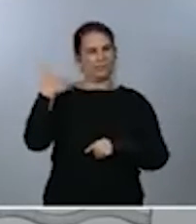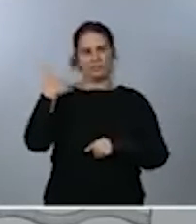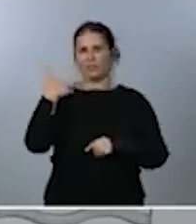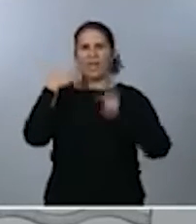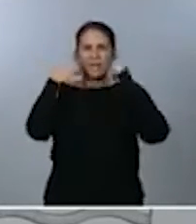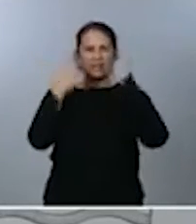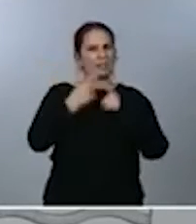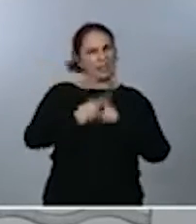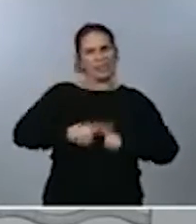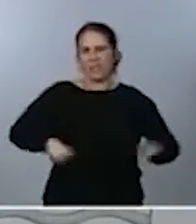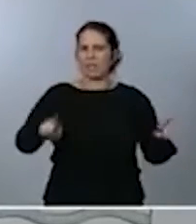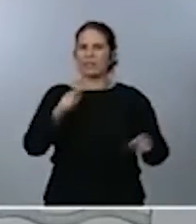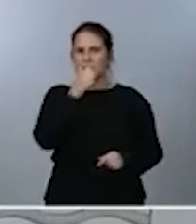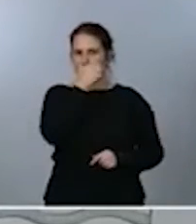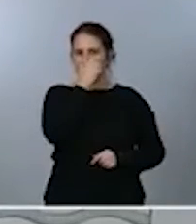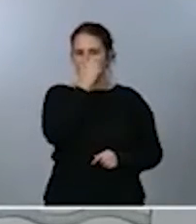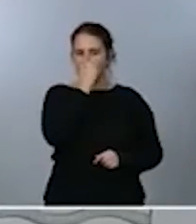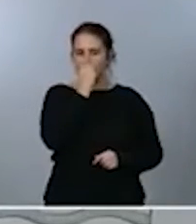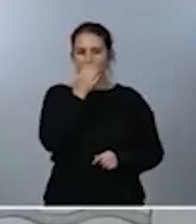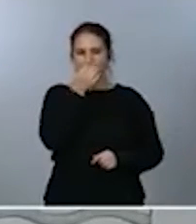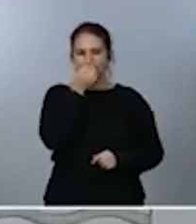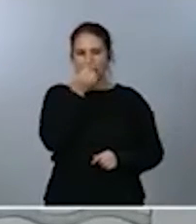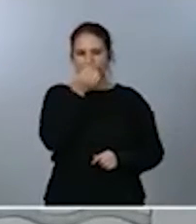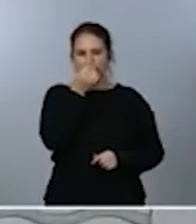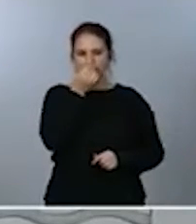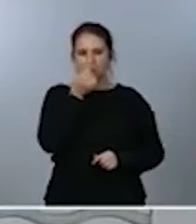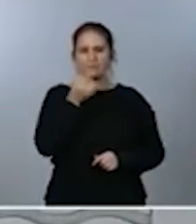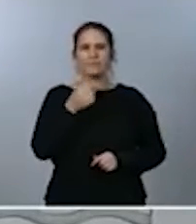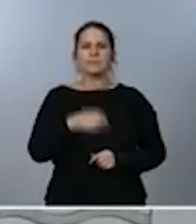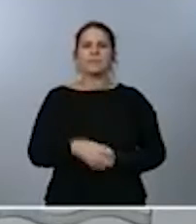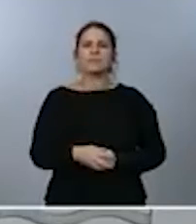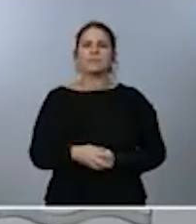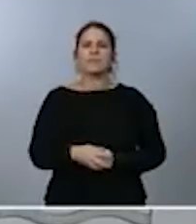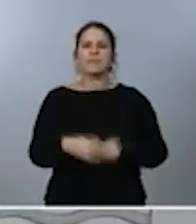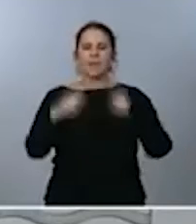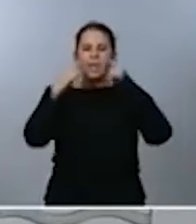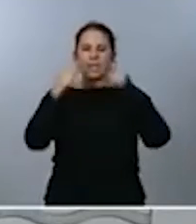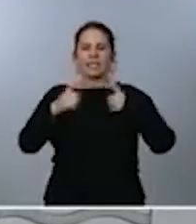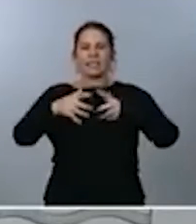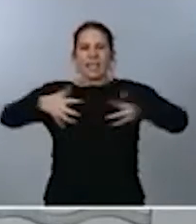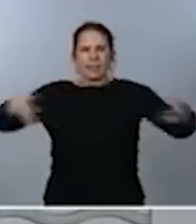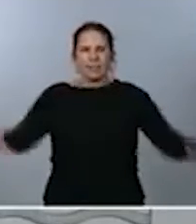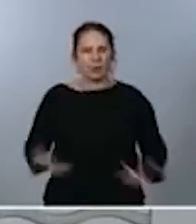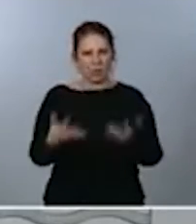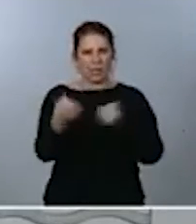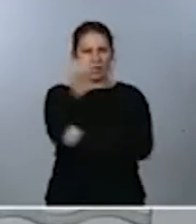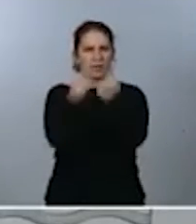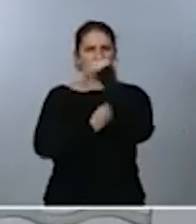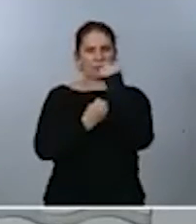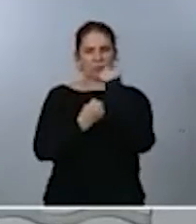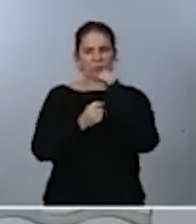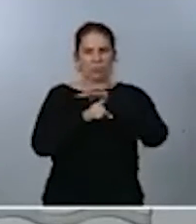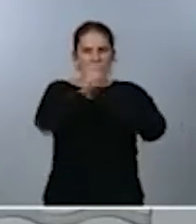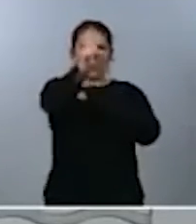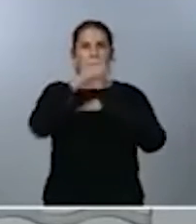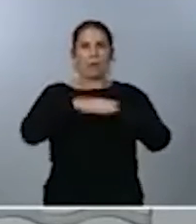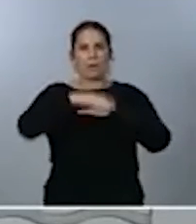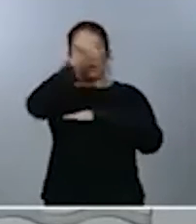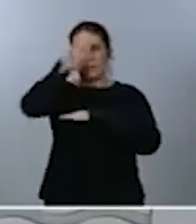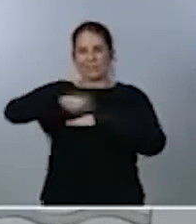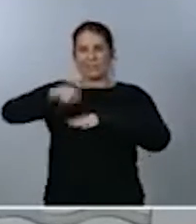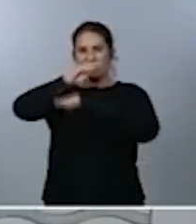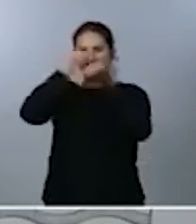seamos capaces de impulsar el crecimiento económico sin que nadie se quede atrás y para que todos participen de esa